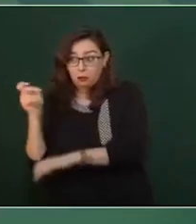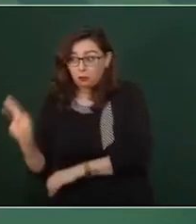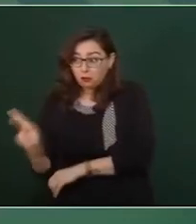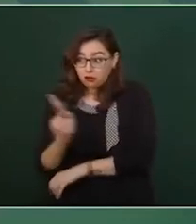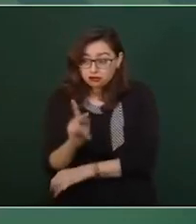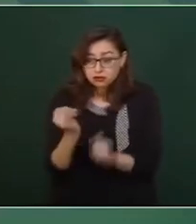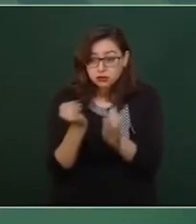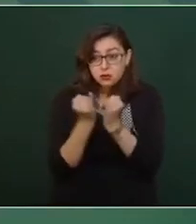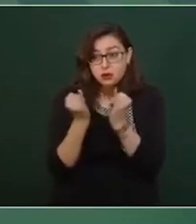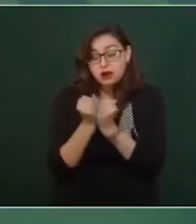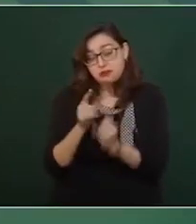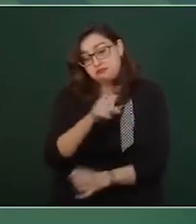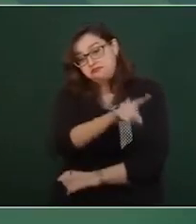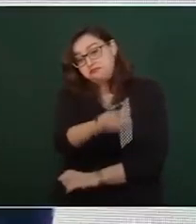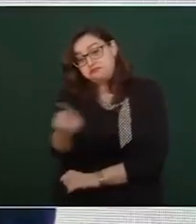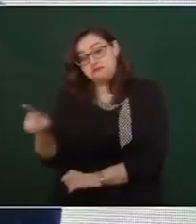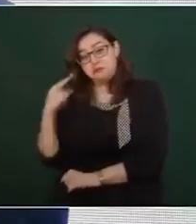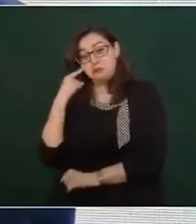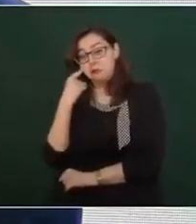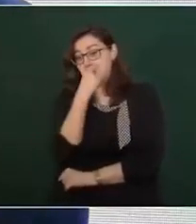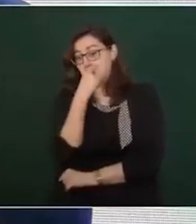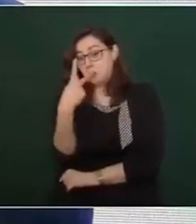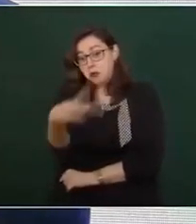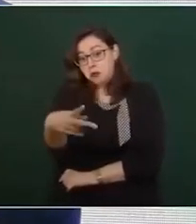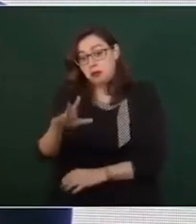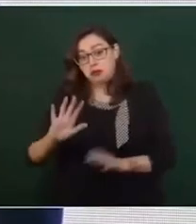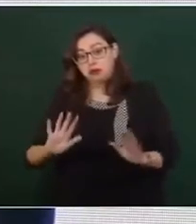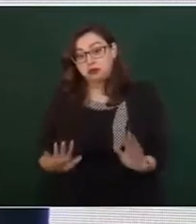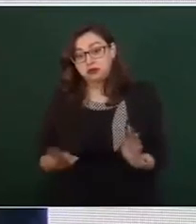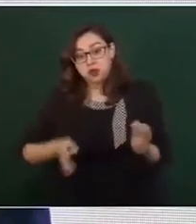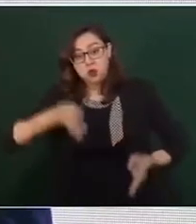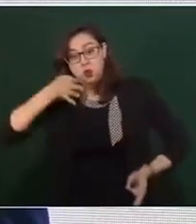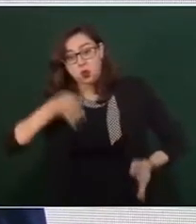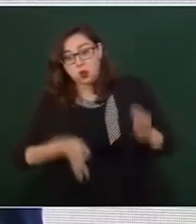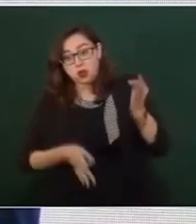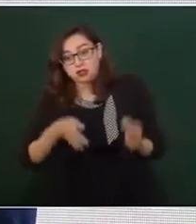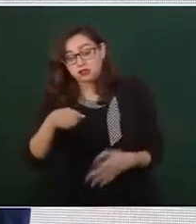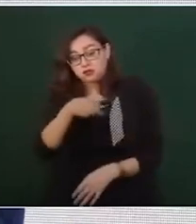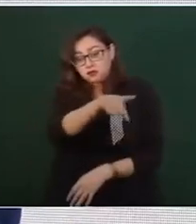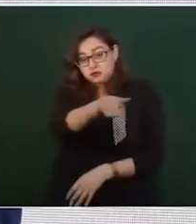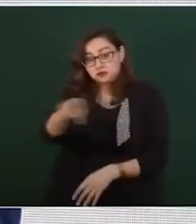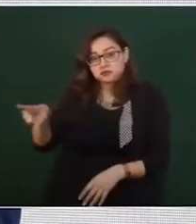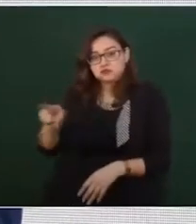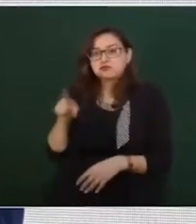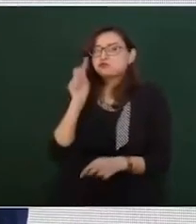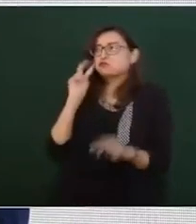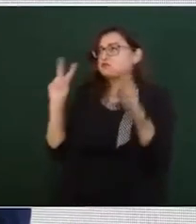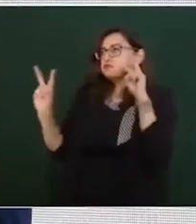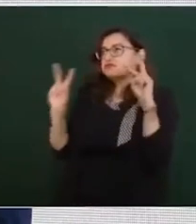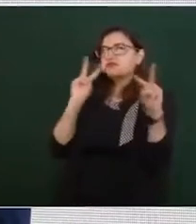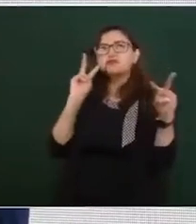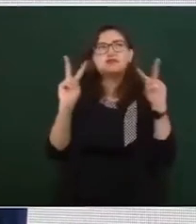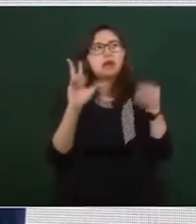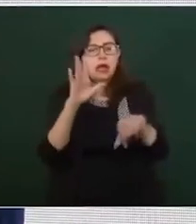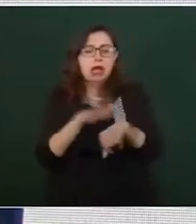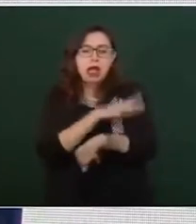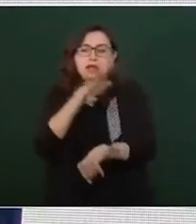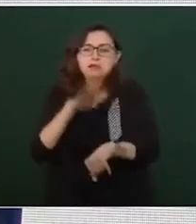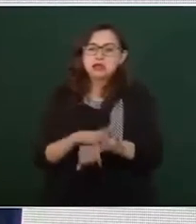el que hace el escrutinio, el que califica, el que manda.